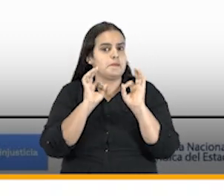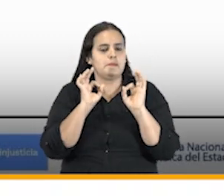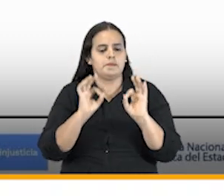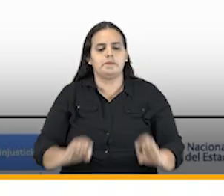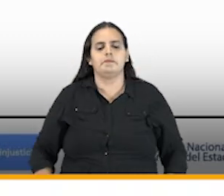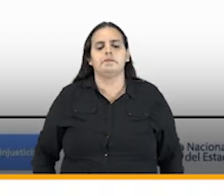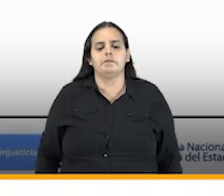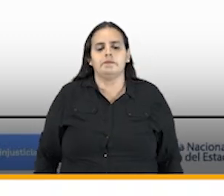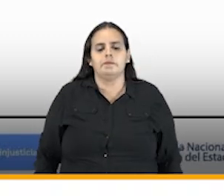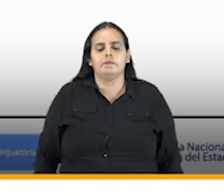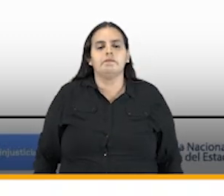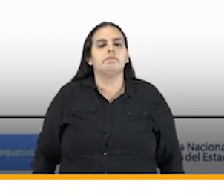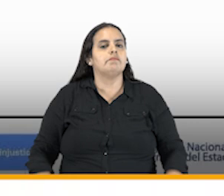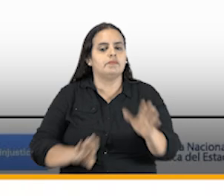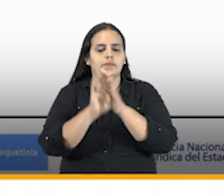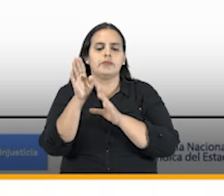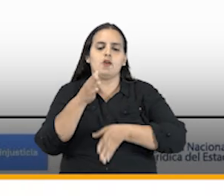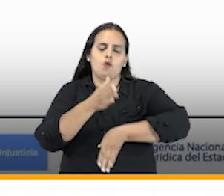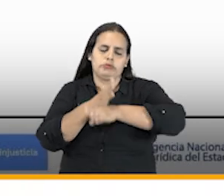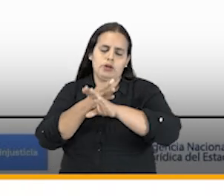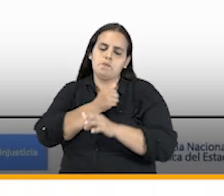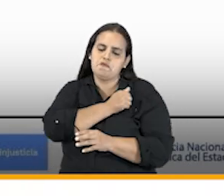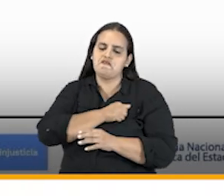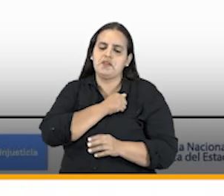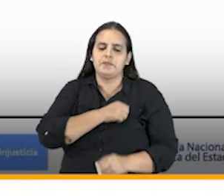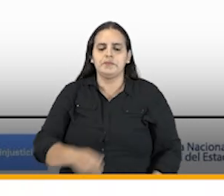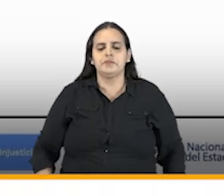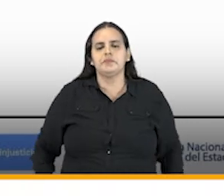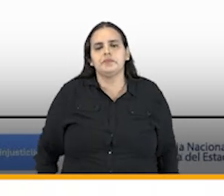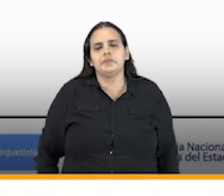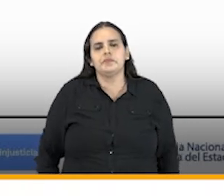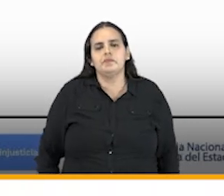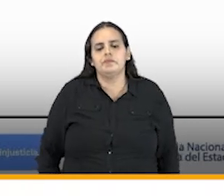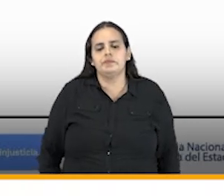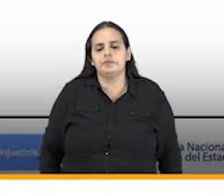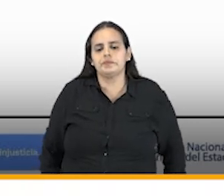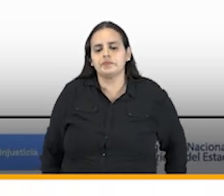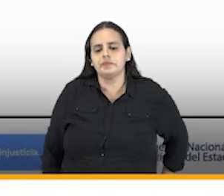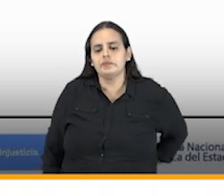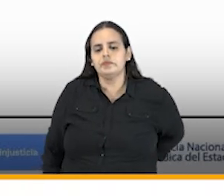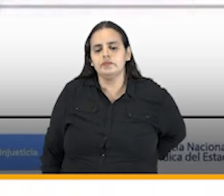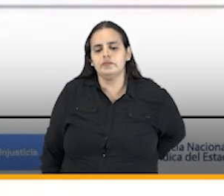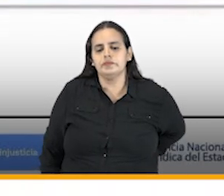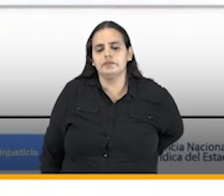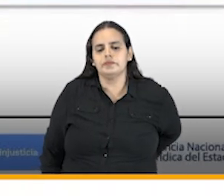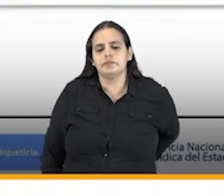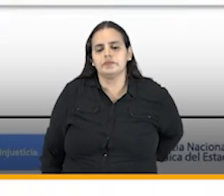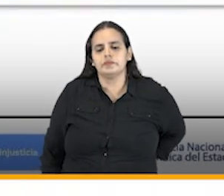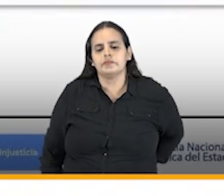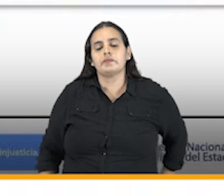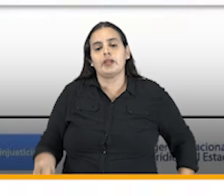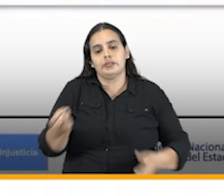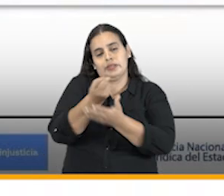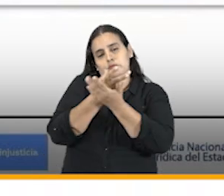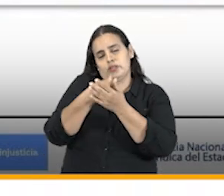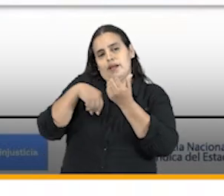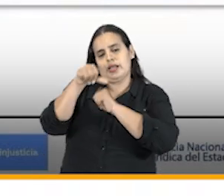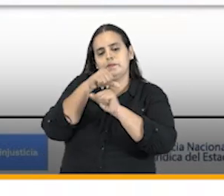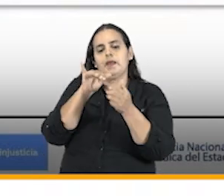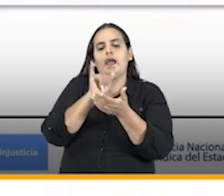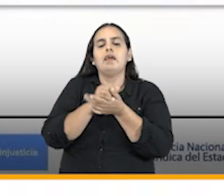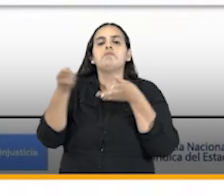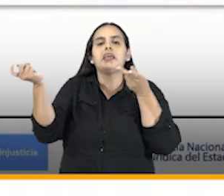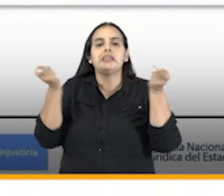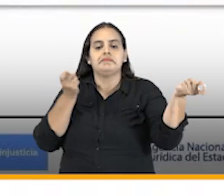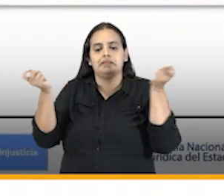pertinentes y eficaces seguimos por favor de manera tal que establecimos pasamos la diapositiva por favor una